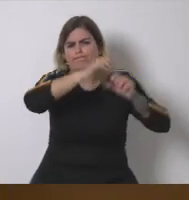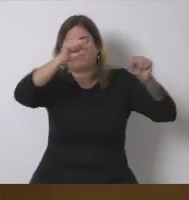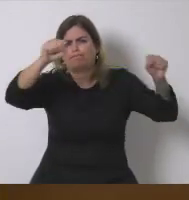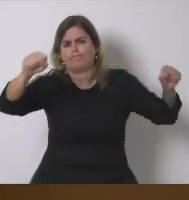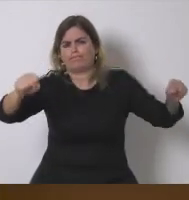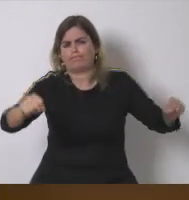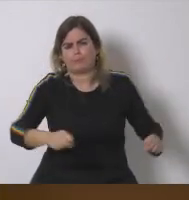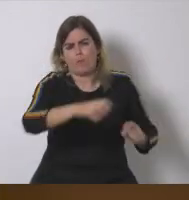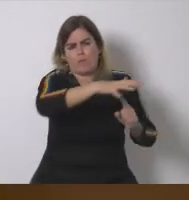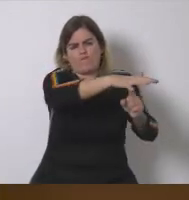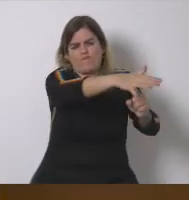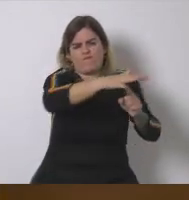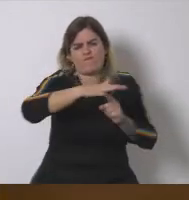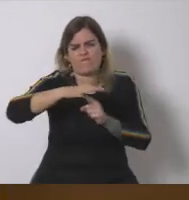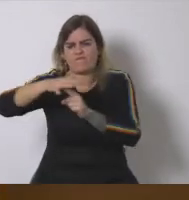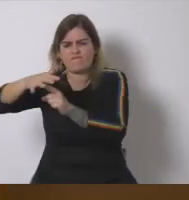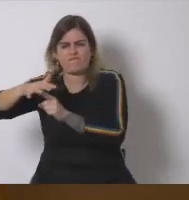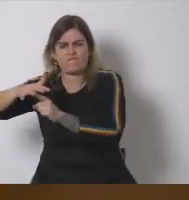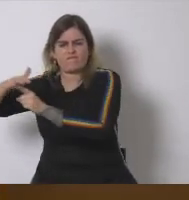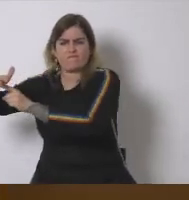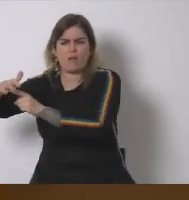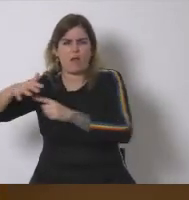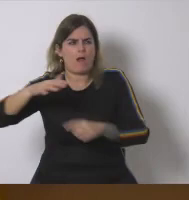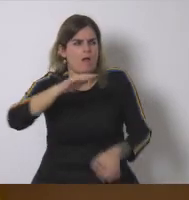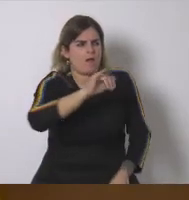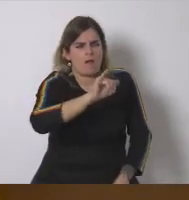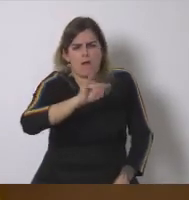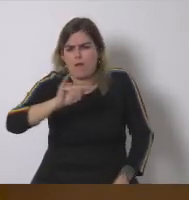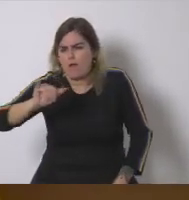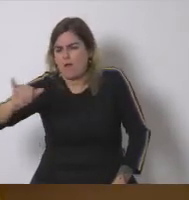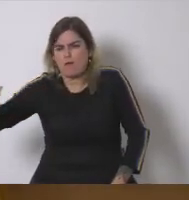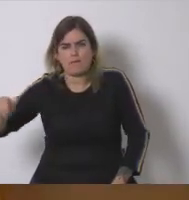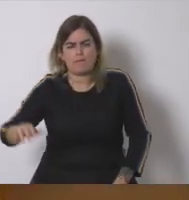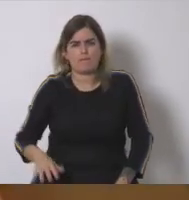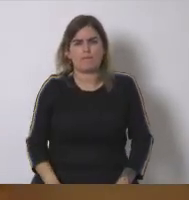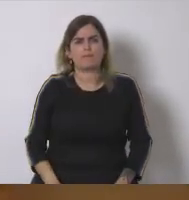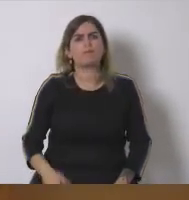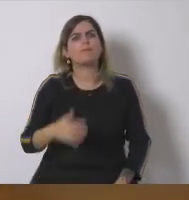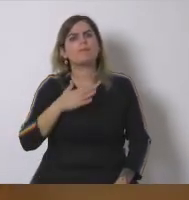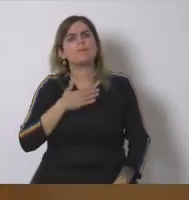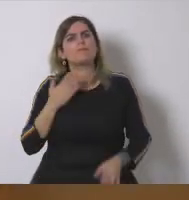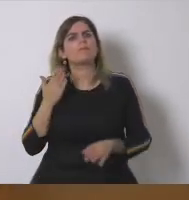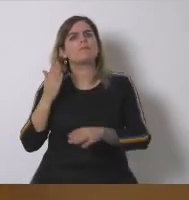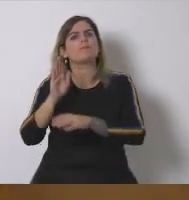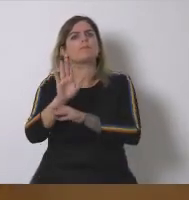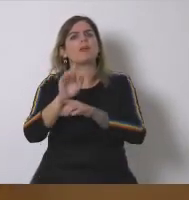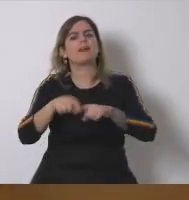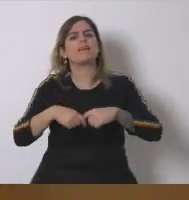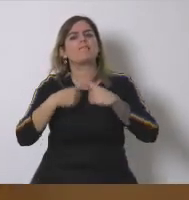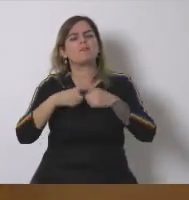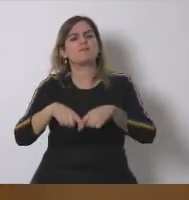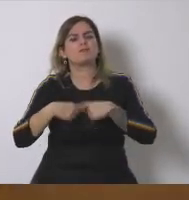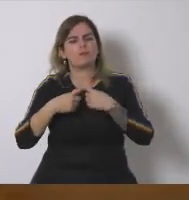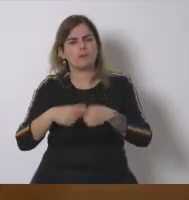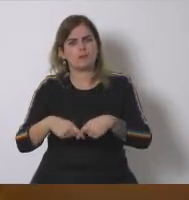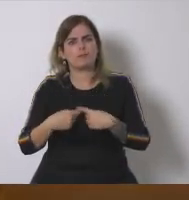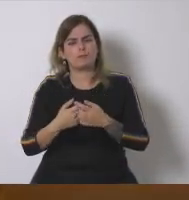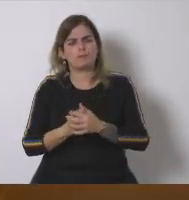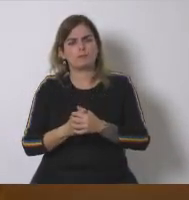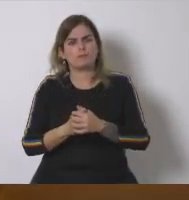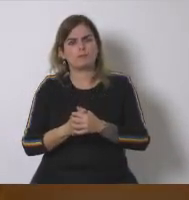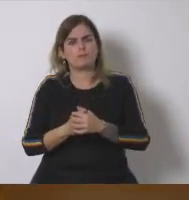macro instalaciones que se han llevado a cabo en estas comarcas yo quería hacer una reflexión